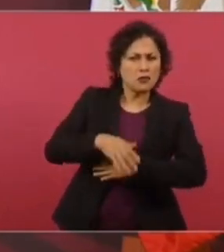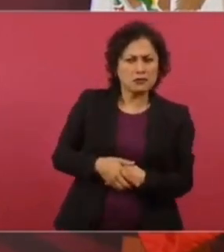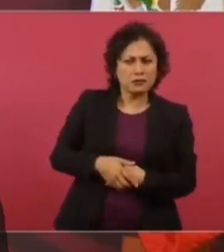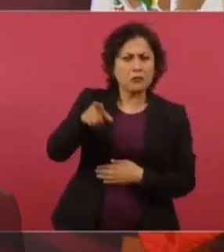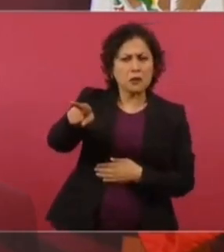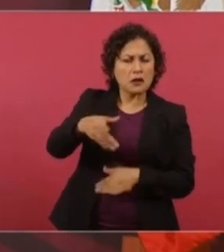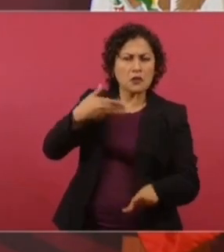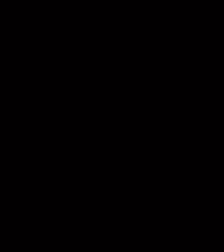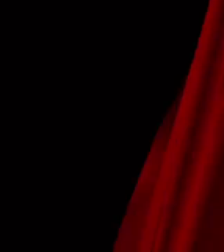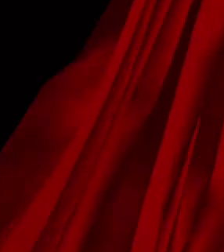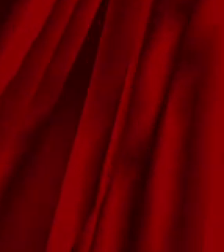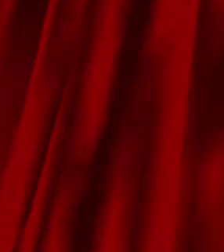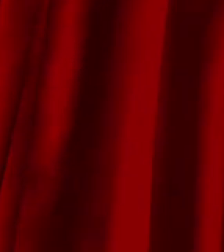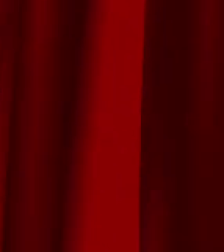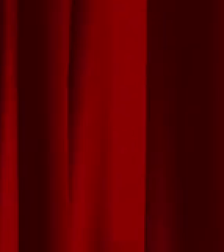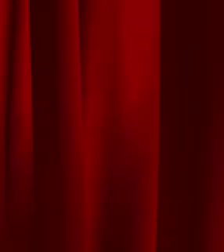Están en contra del proyecto de transformación.